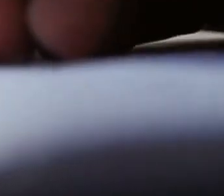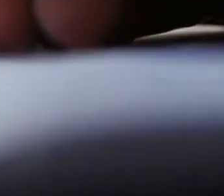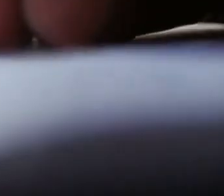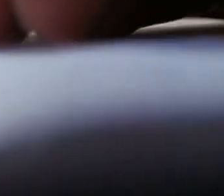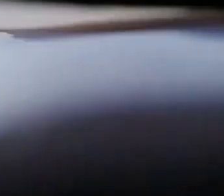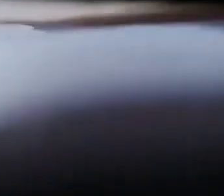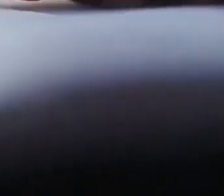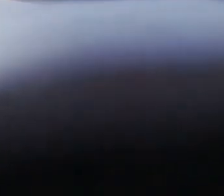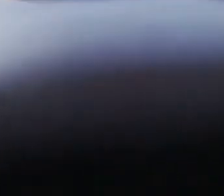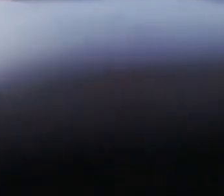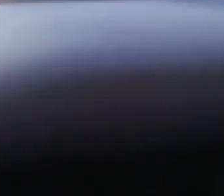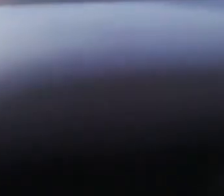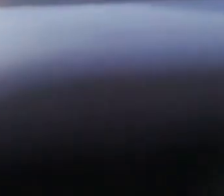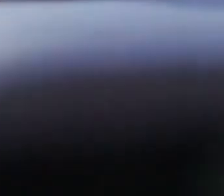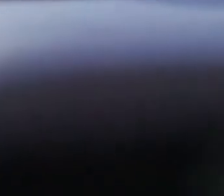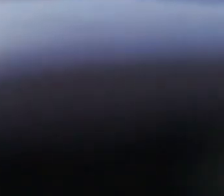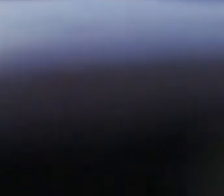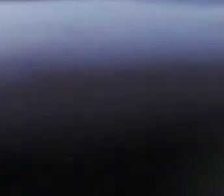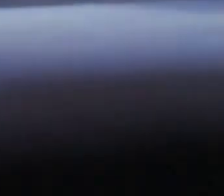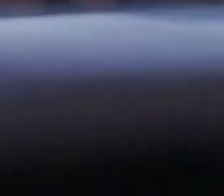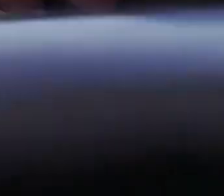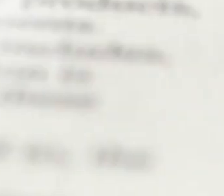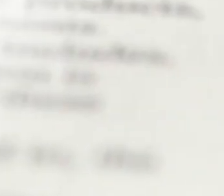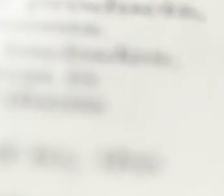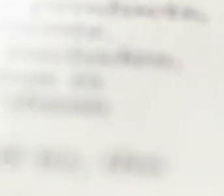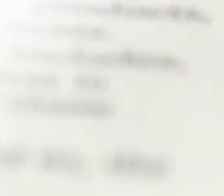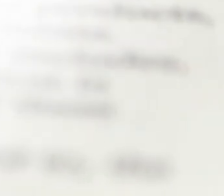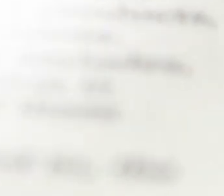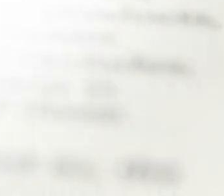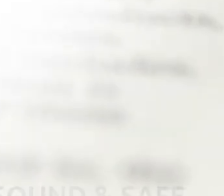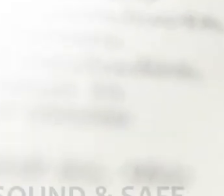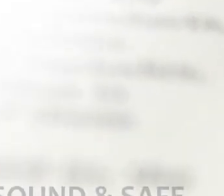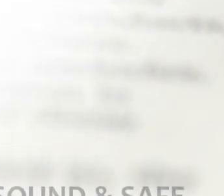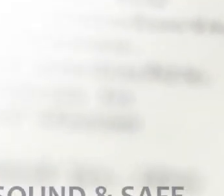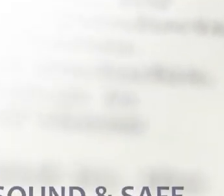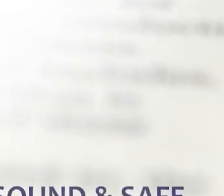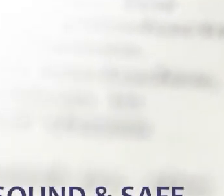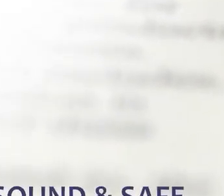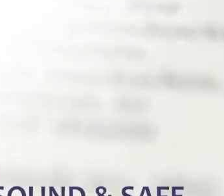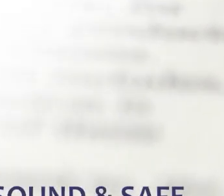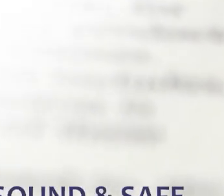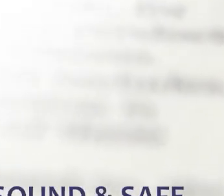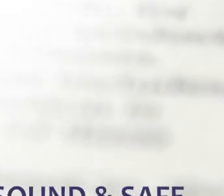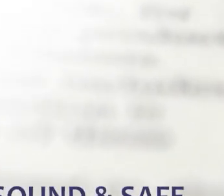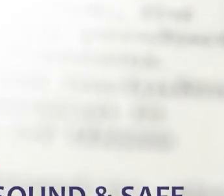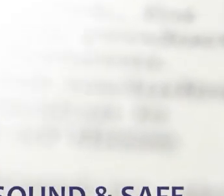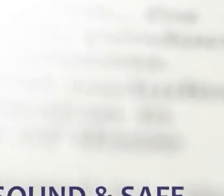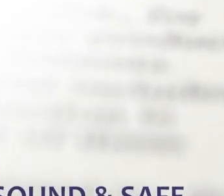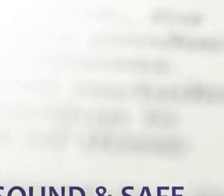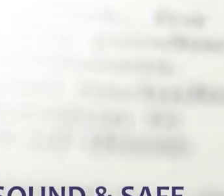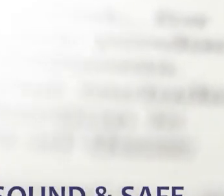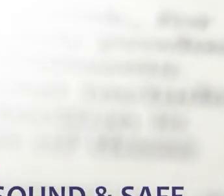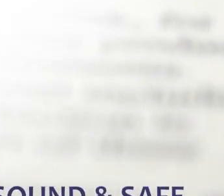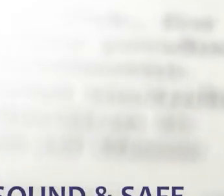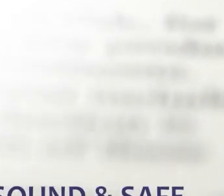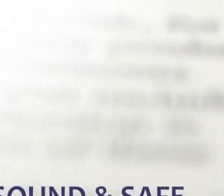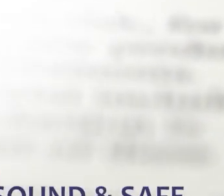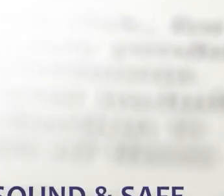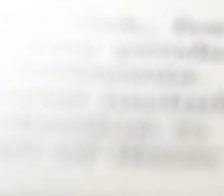gestión de planes de implementación y acciones preventivas. Legislation, los especialistas en sostenibilidad empresarial.